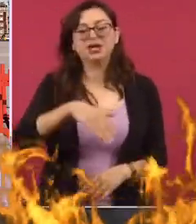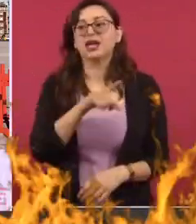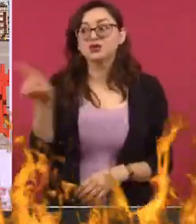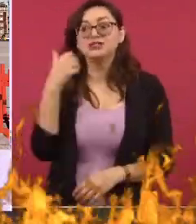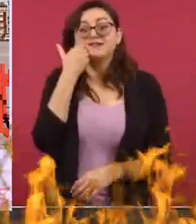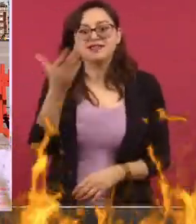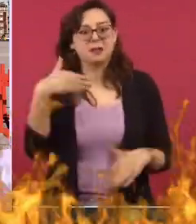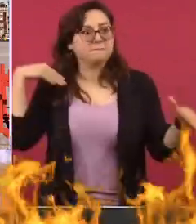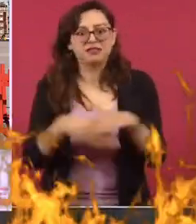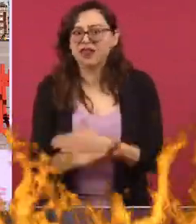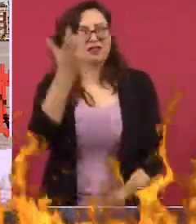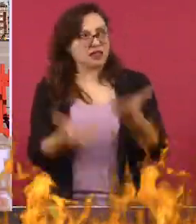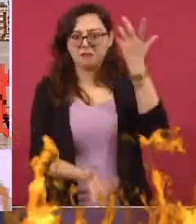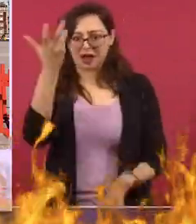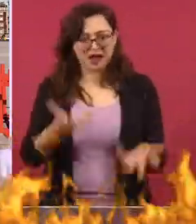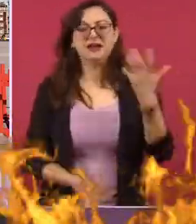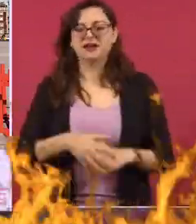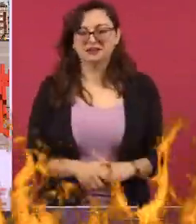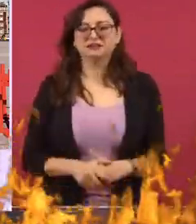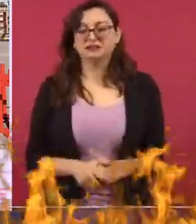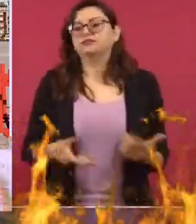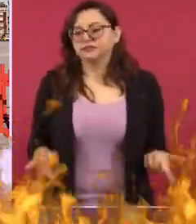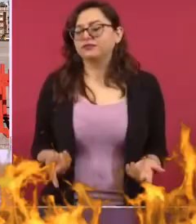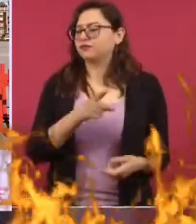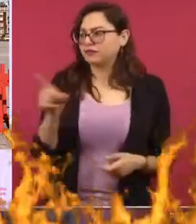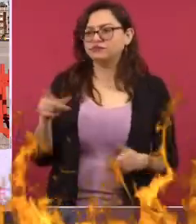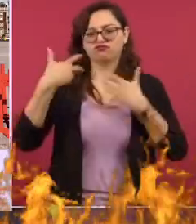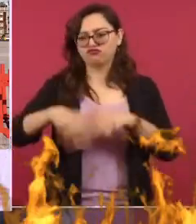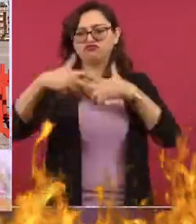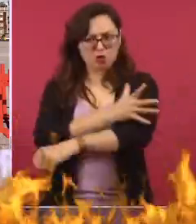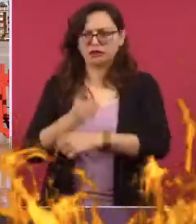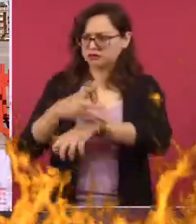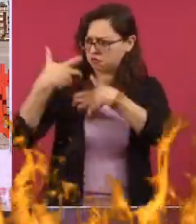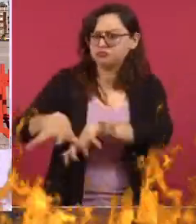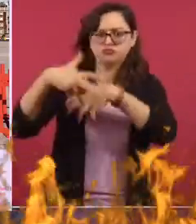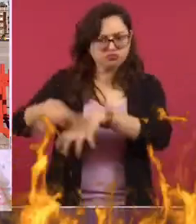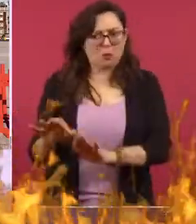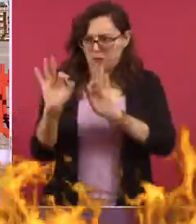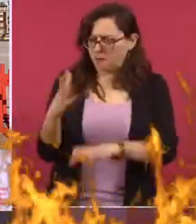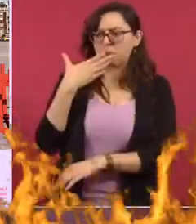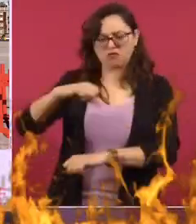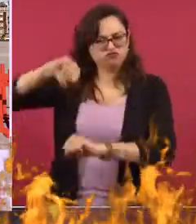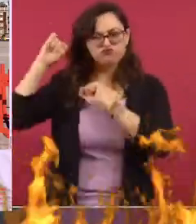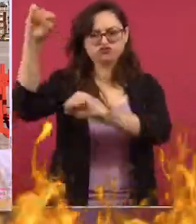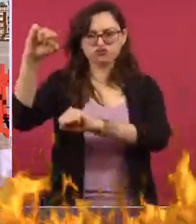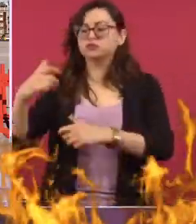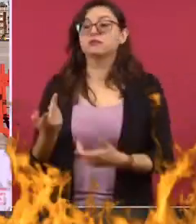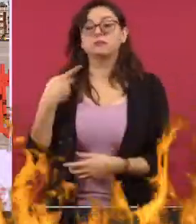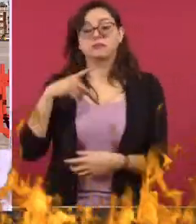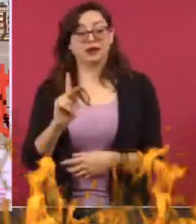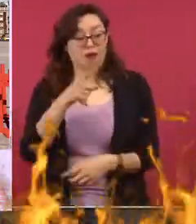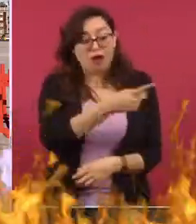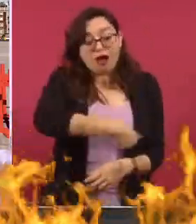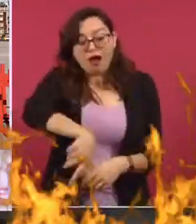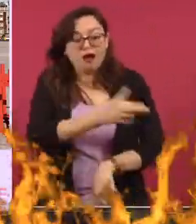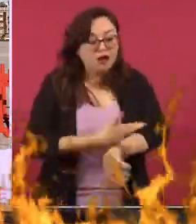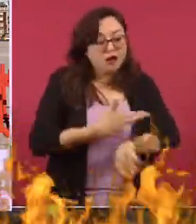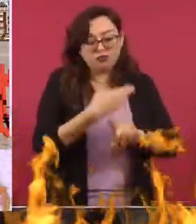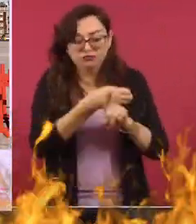manifestación, y desde luego participan mujeres con convicción, con principio, se manifiestan de manera pacífica. Pero vienen